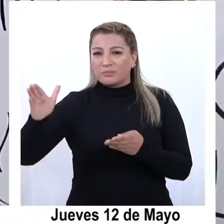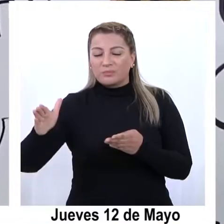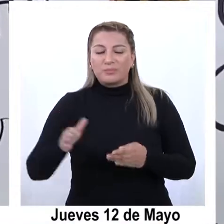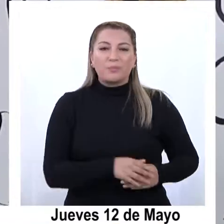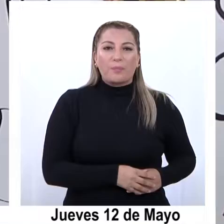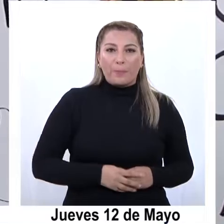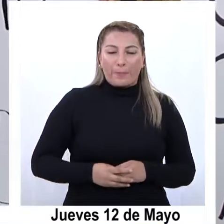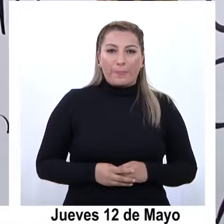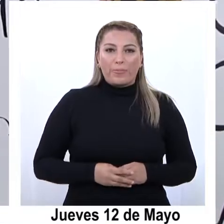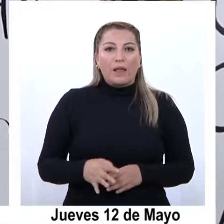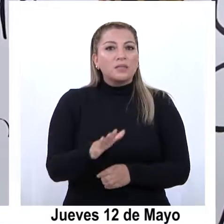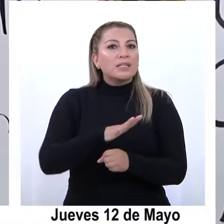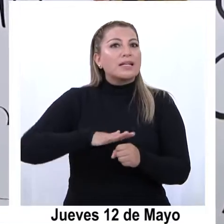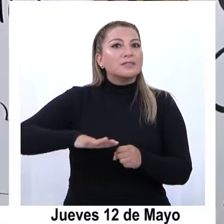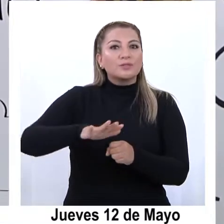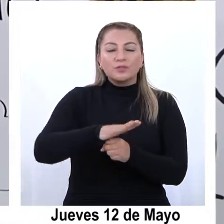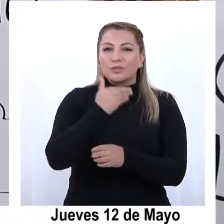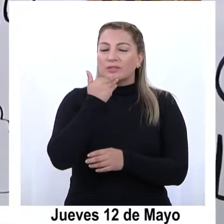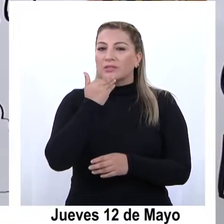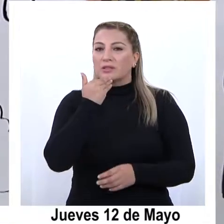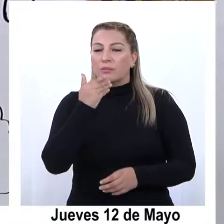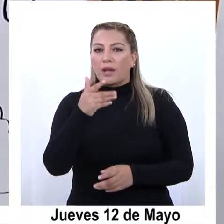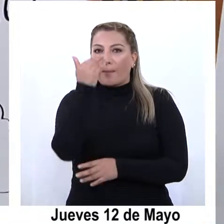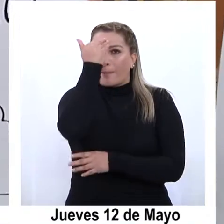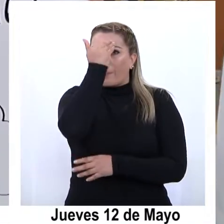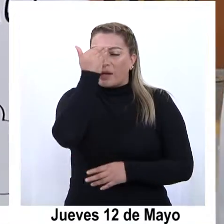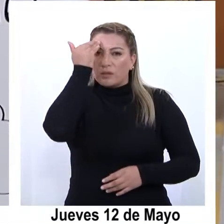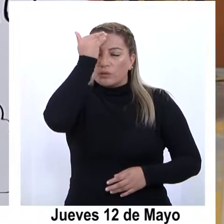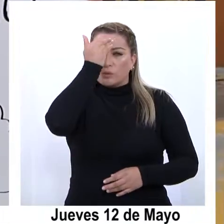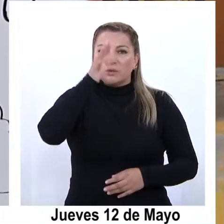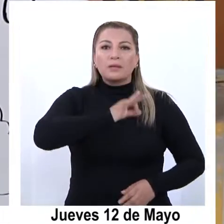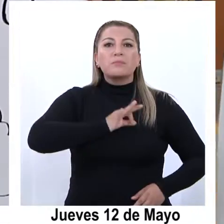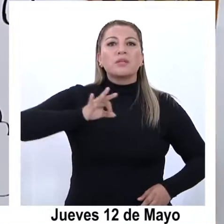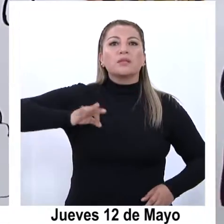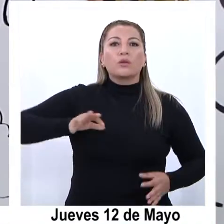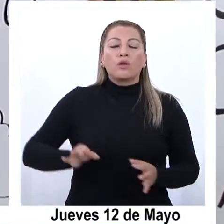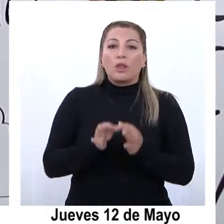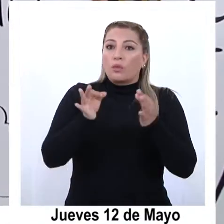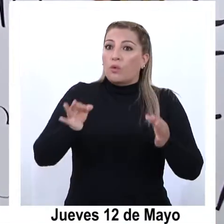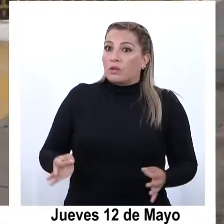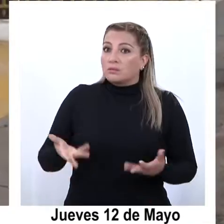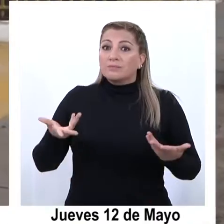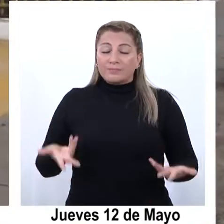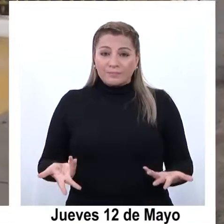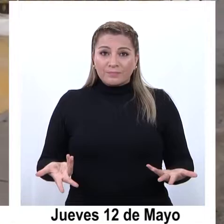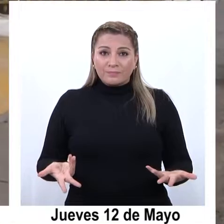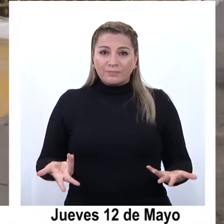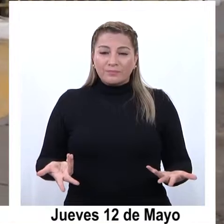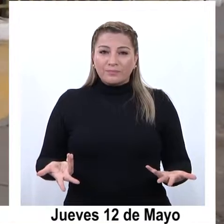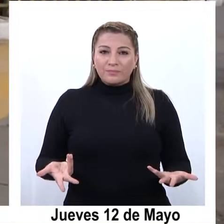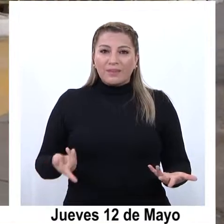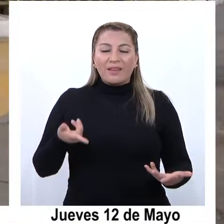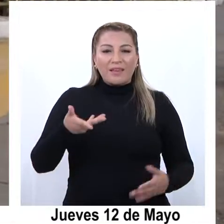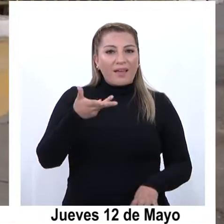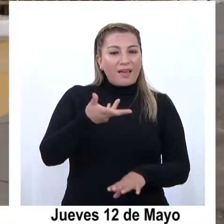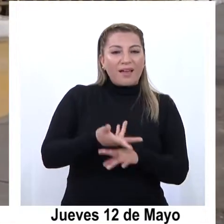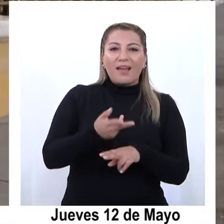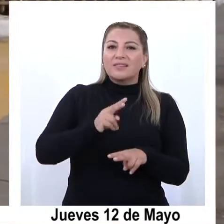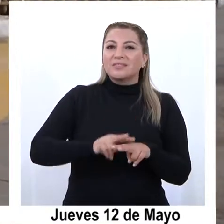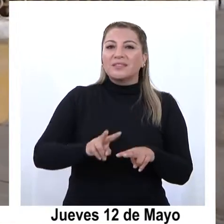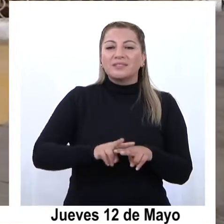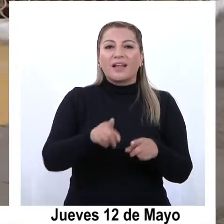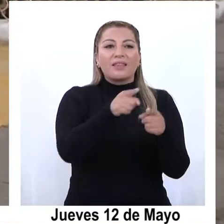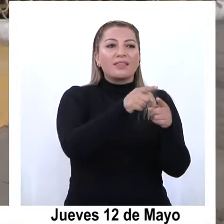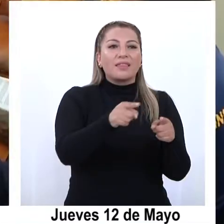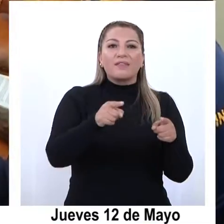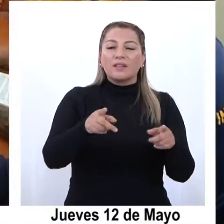los delincuentes. La situación también ha generado la preocupación en el Ministerio de Educación, desde donde han establecido